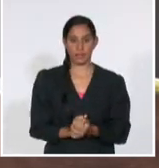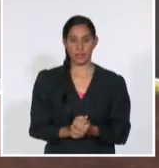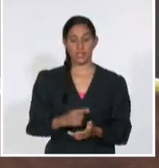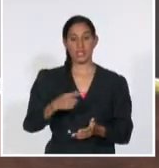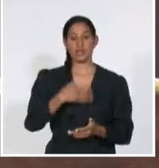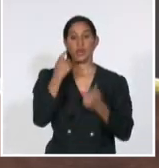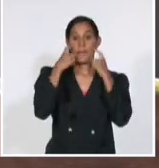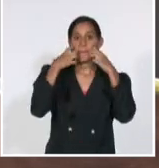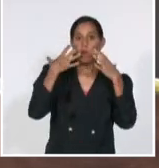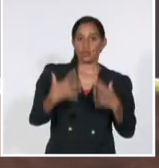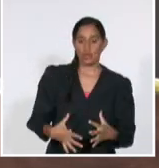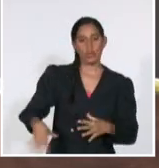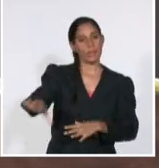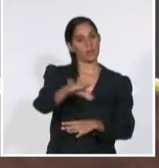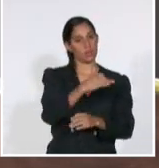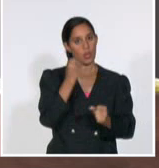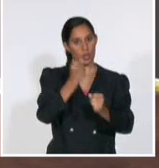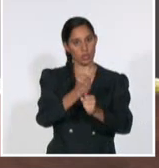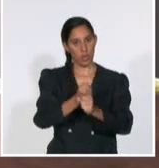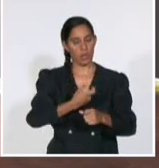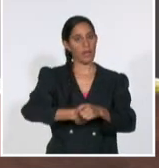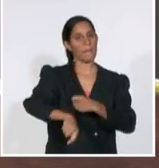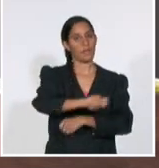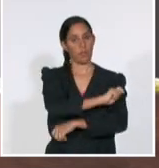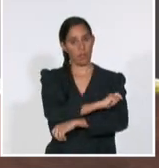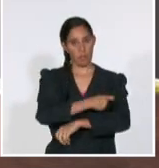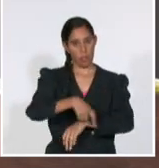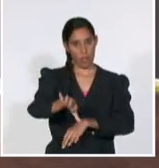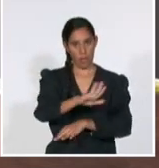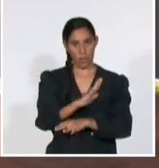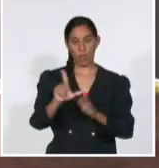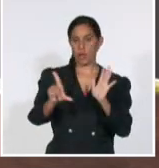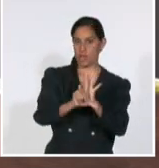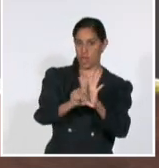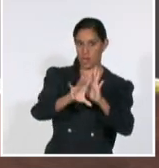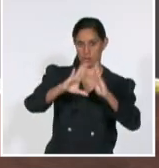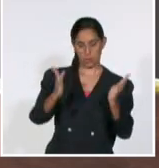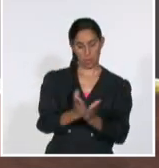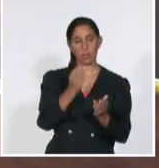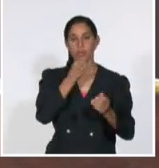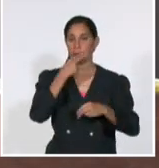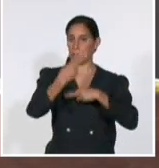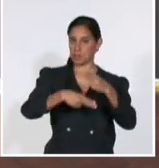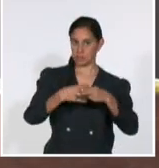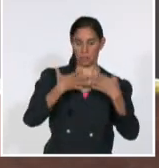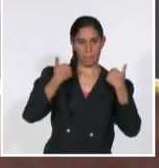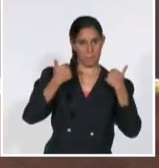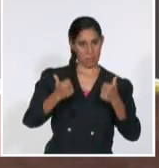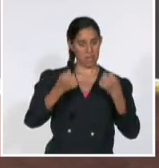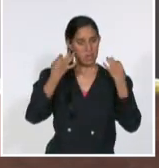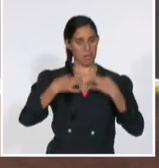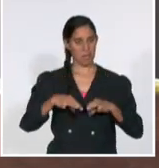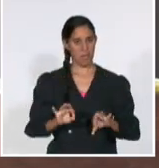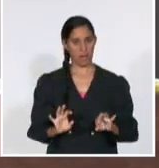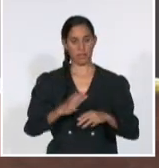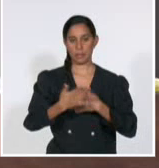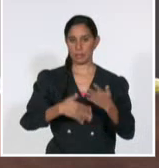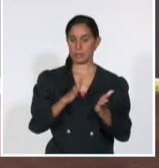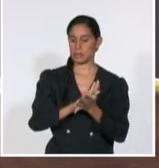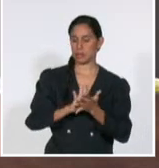y todo otro grupo de actividades que si son legales las puede realizar. Incluso es un objeto más amplio que el de las